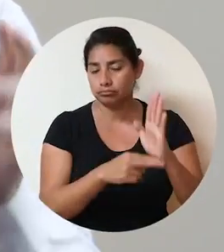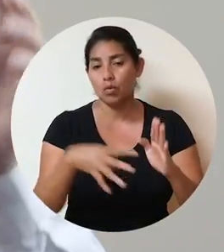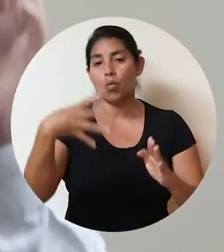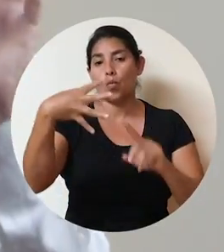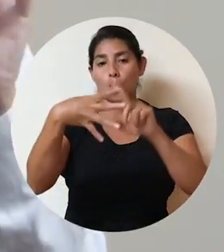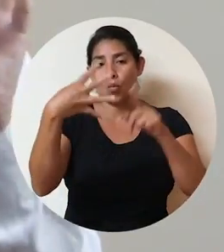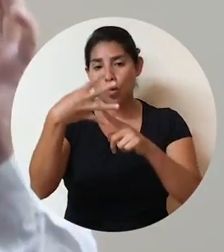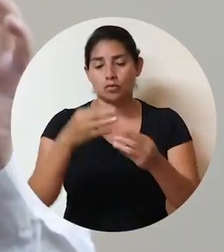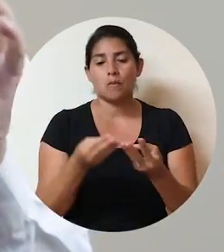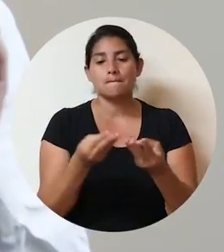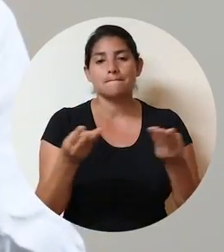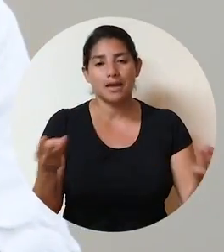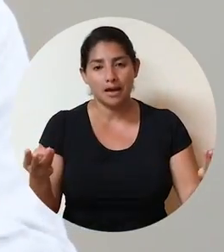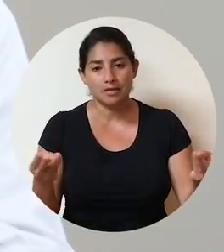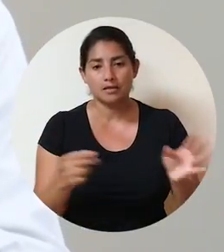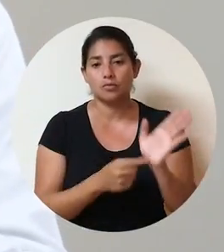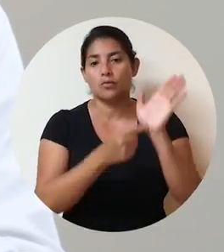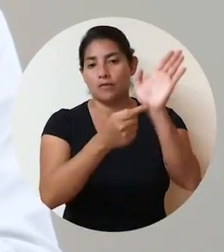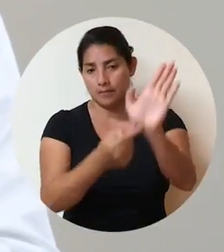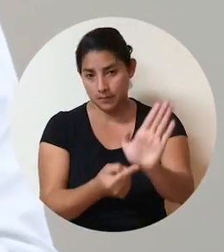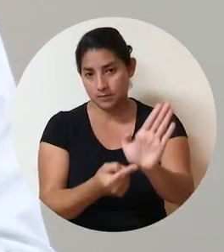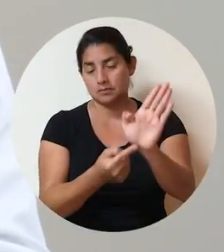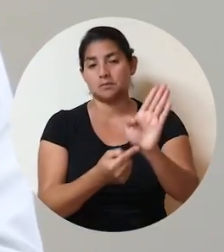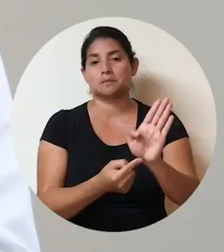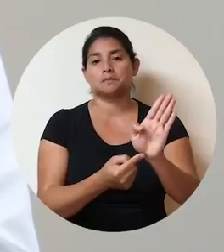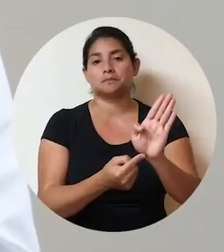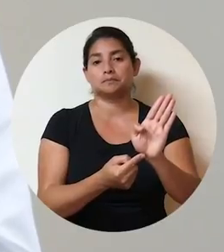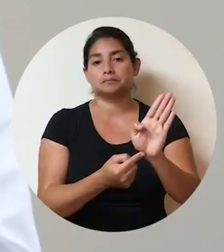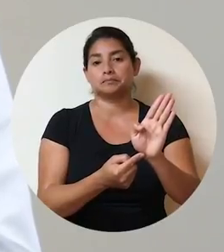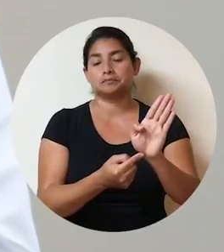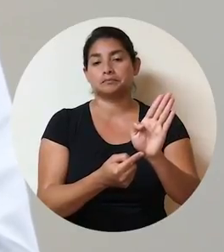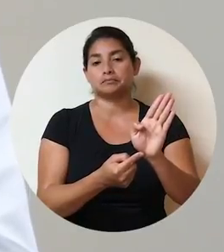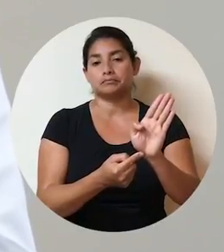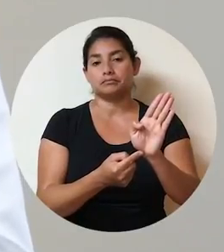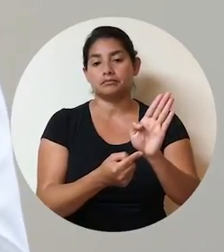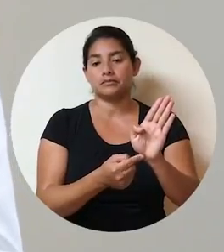se establecen las cuotas y los mecanismos de representación.